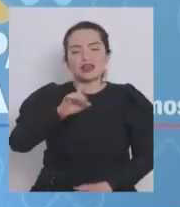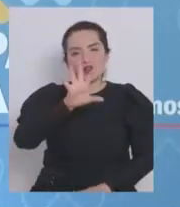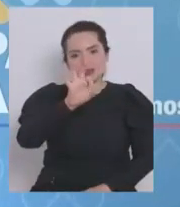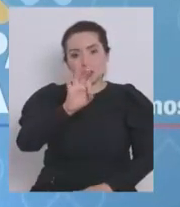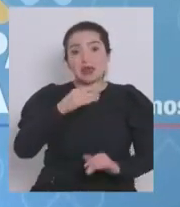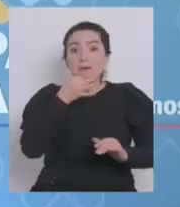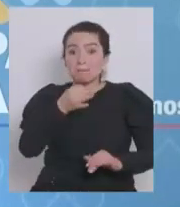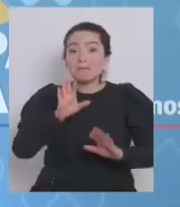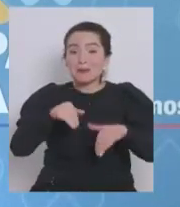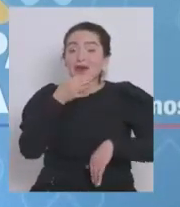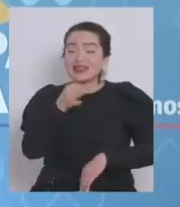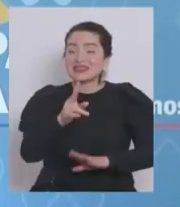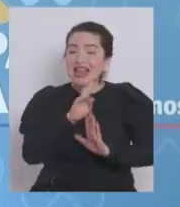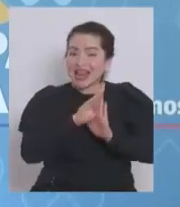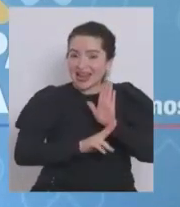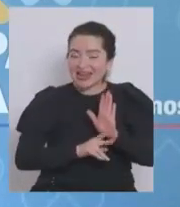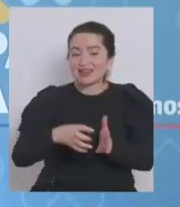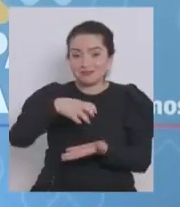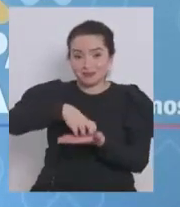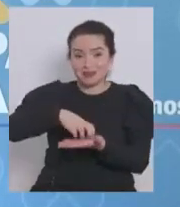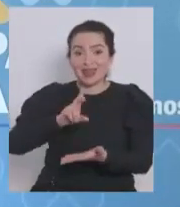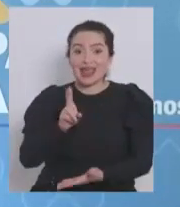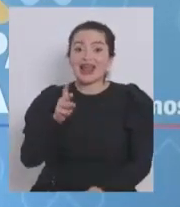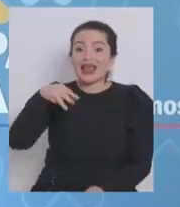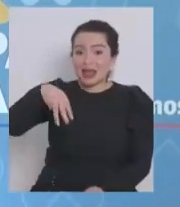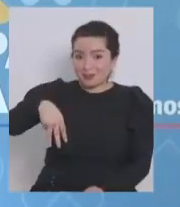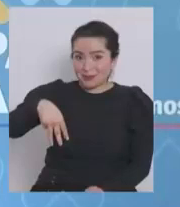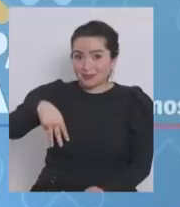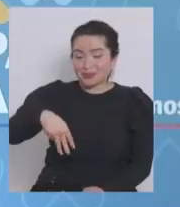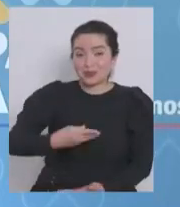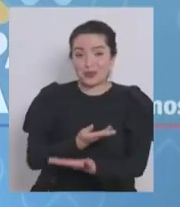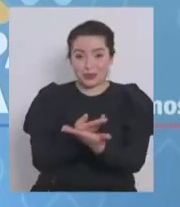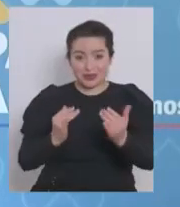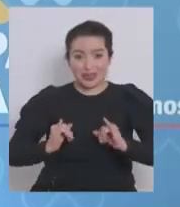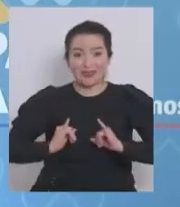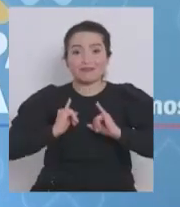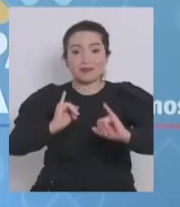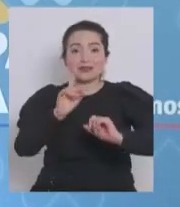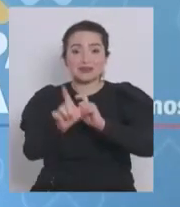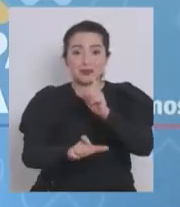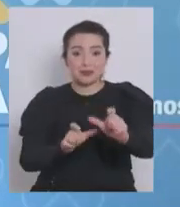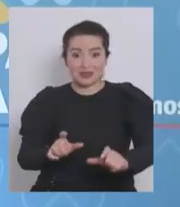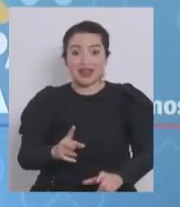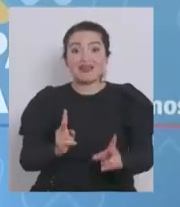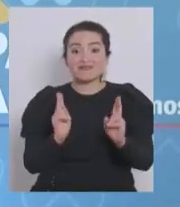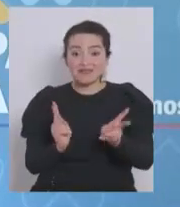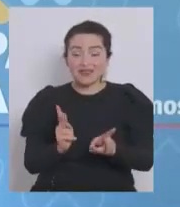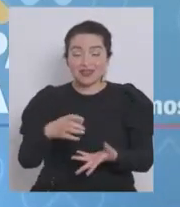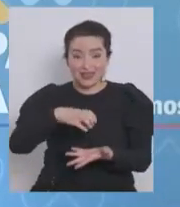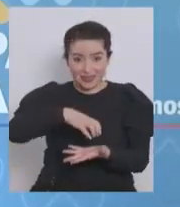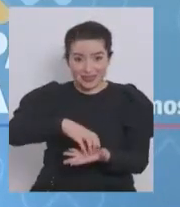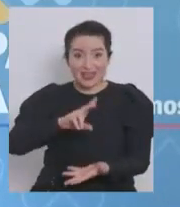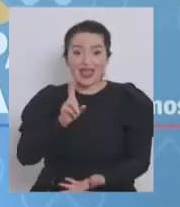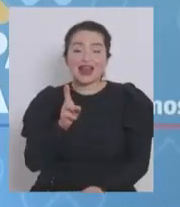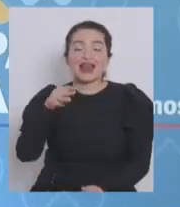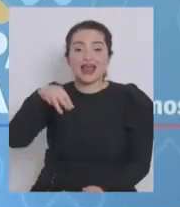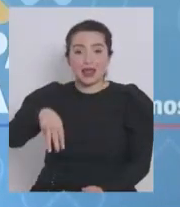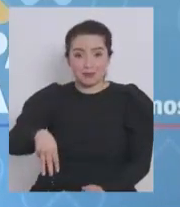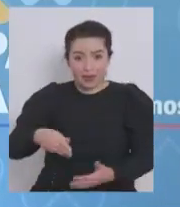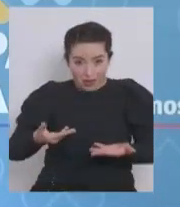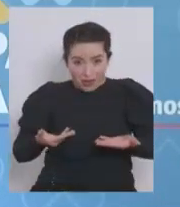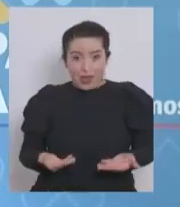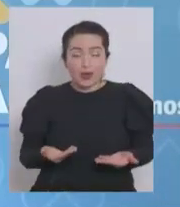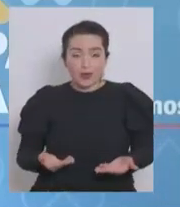dice la regla. La región metropolitana, para que tengan información los habitantes de esta región metropolitana, donde estamos